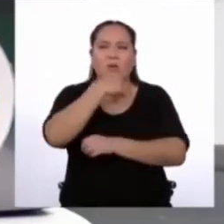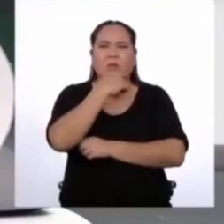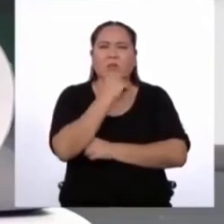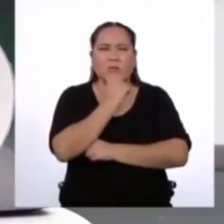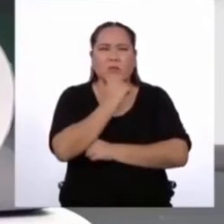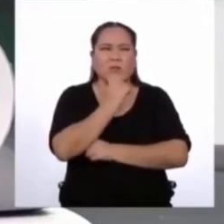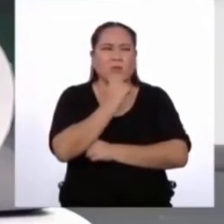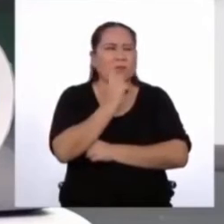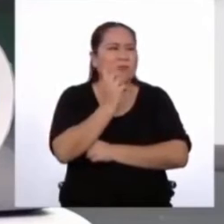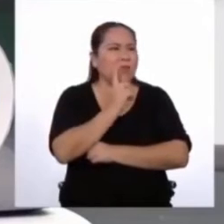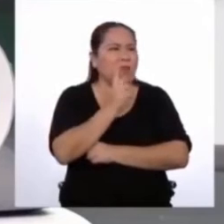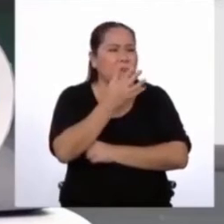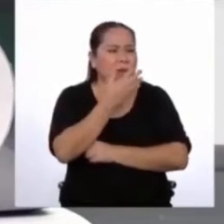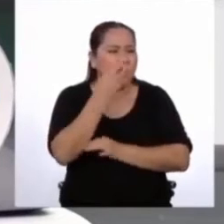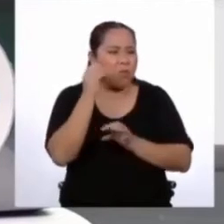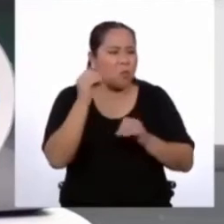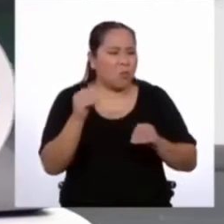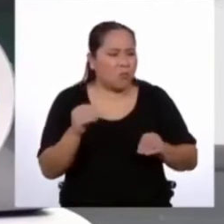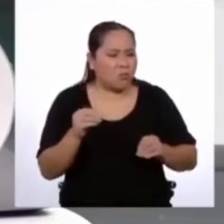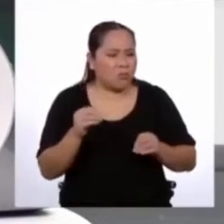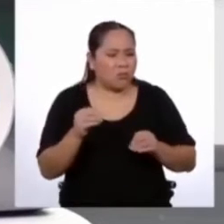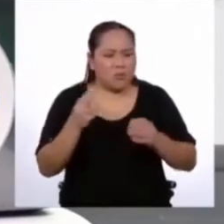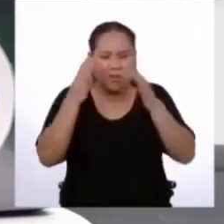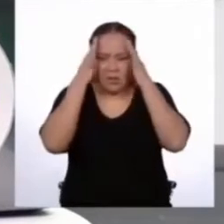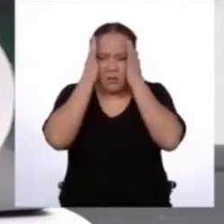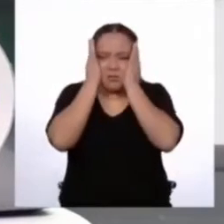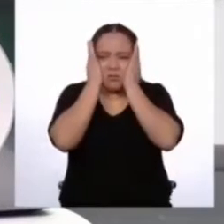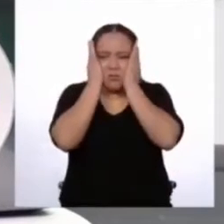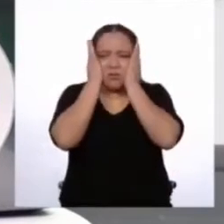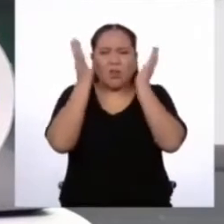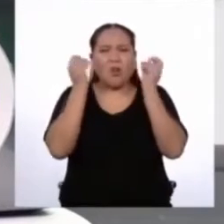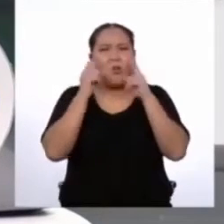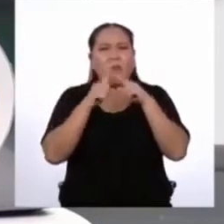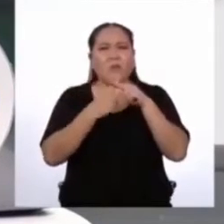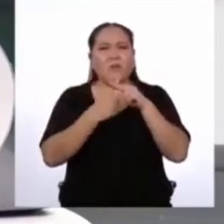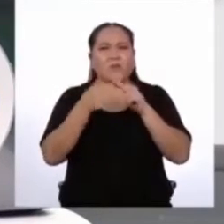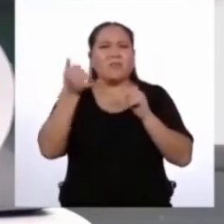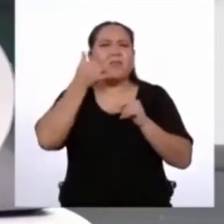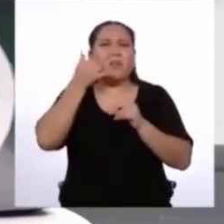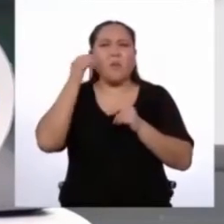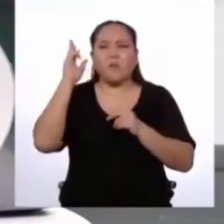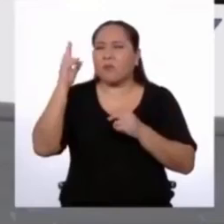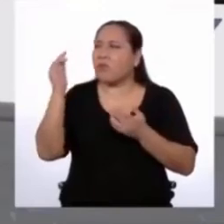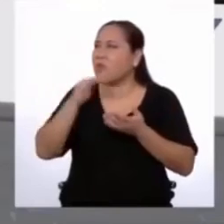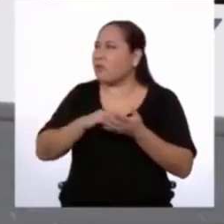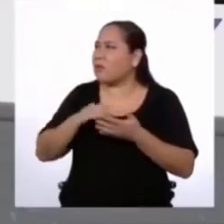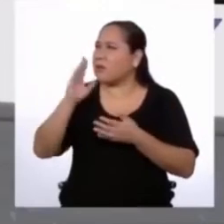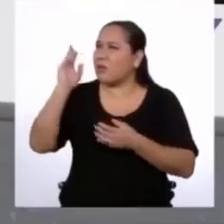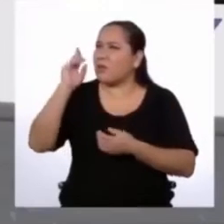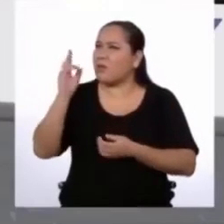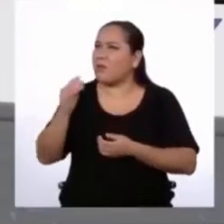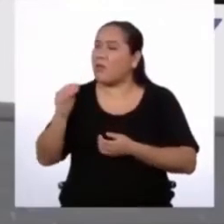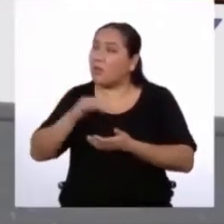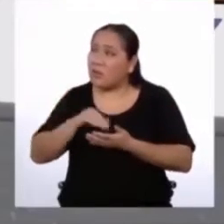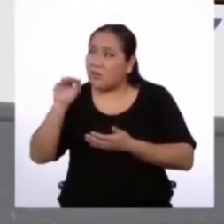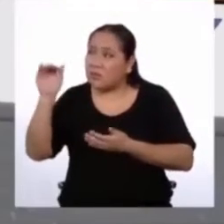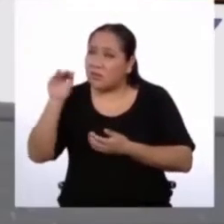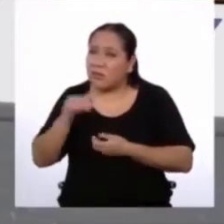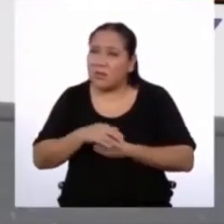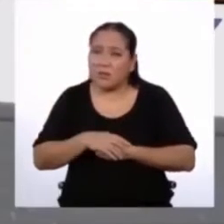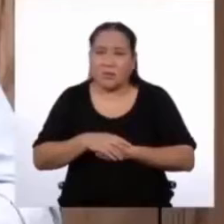no, mejor pongo que... ¡Ay! ¿Cómo empiezo? Mejor llamo al profe de nuevo. ¡Profe! ¿Qué tal? ¿Está allí?